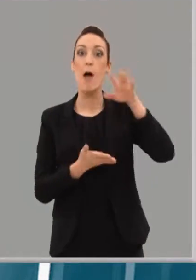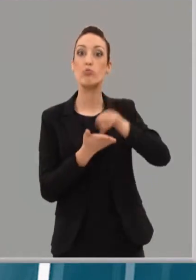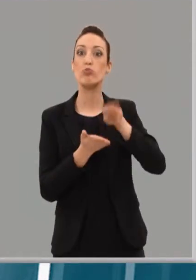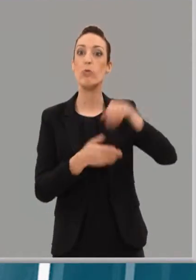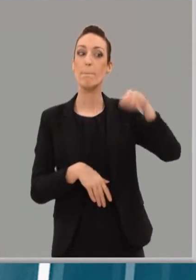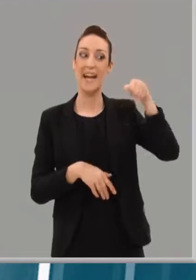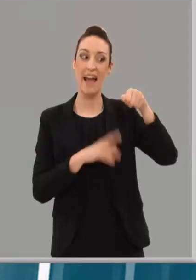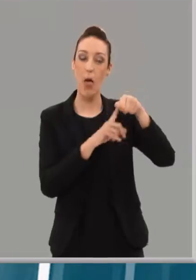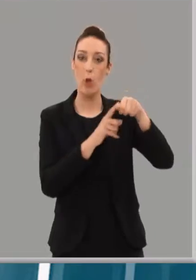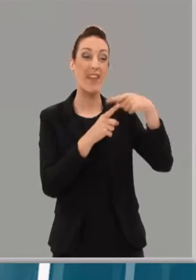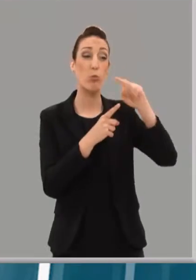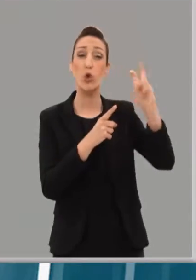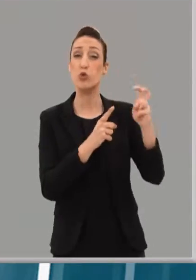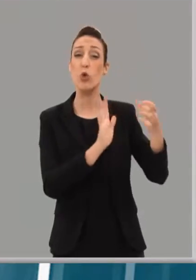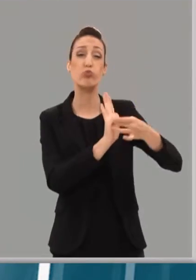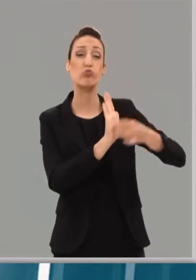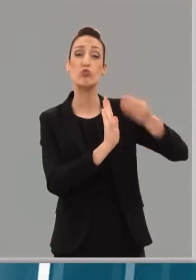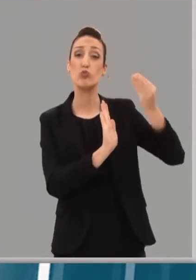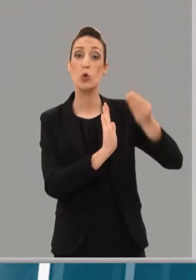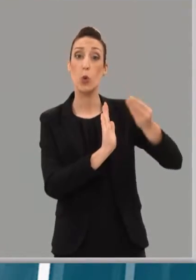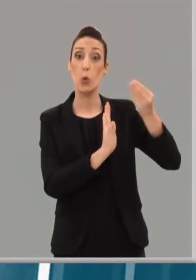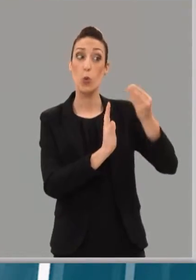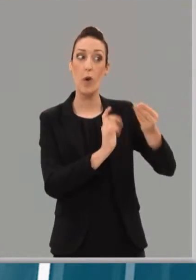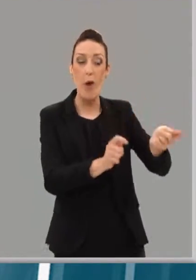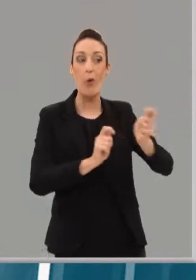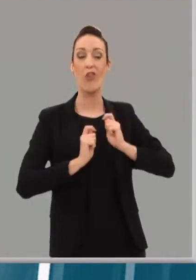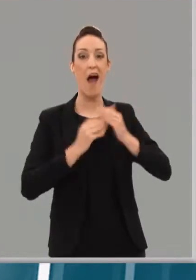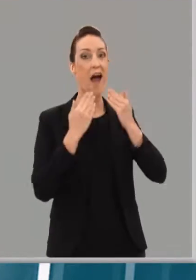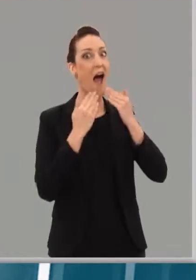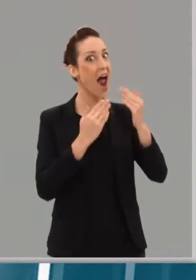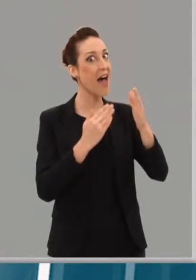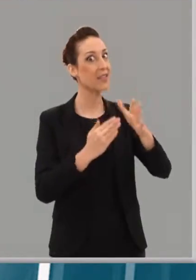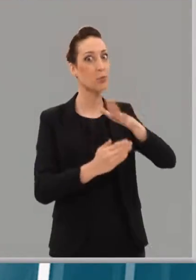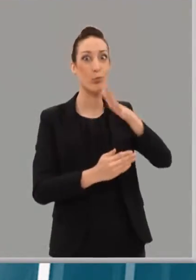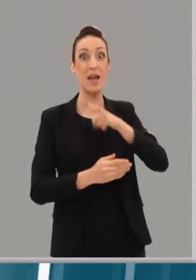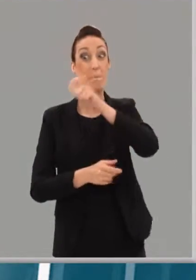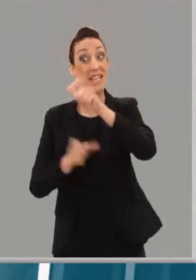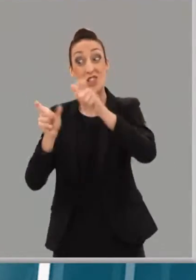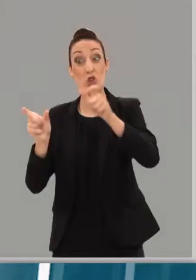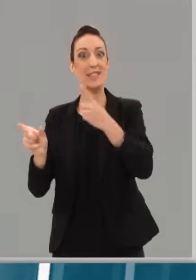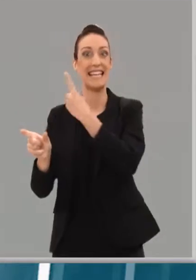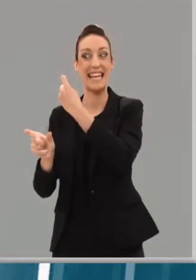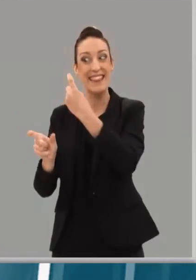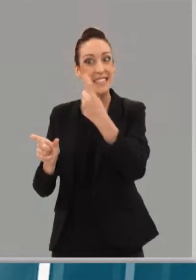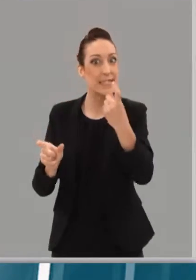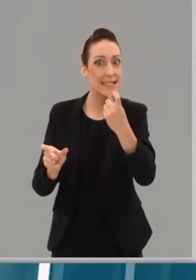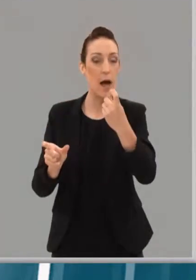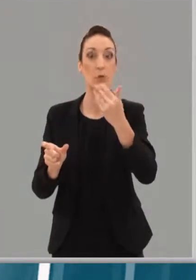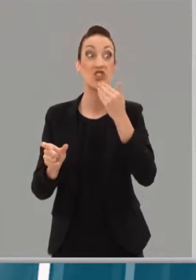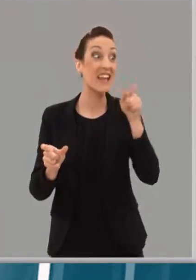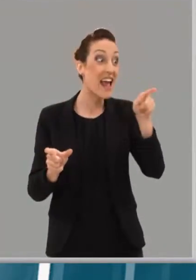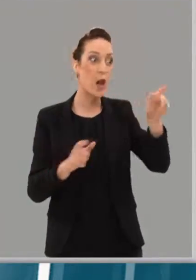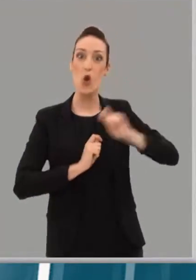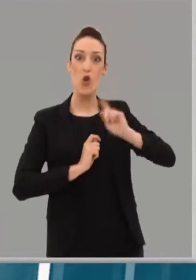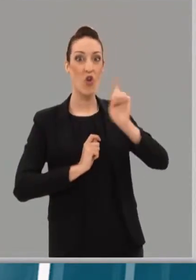producto buenísimo que nos sirve para abastecer a toda la gente que teníamos. Sin ellos no podríamos hacer esta labor.